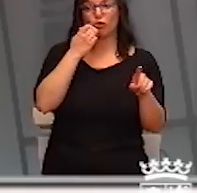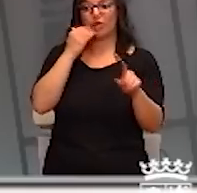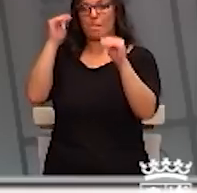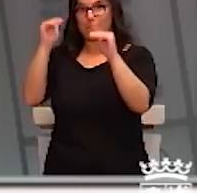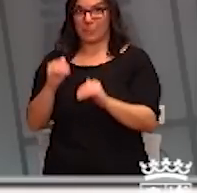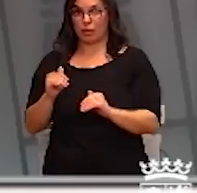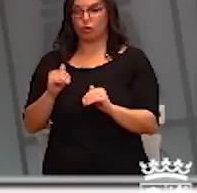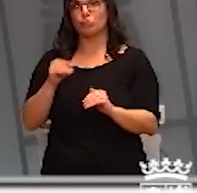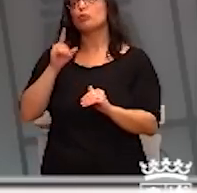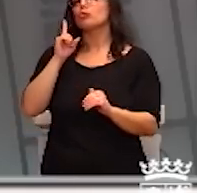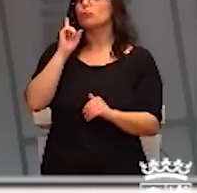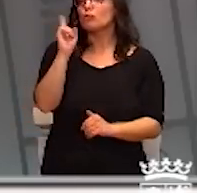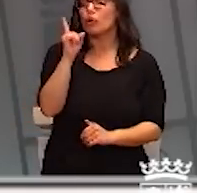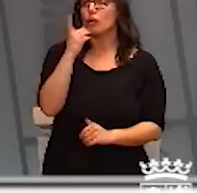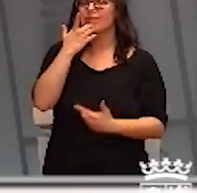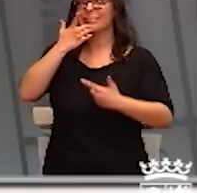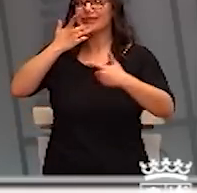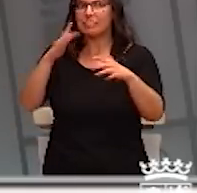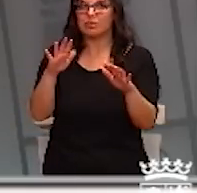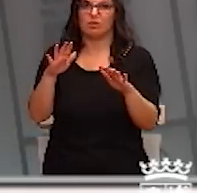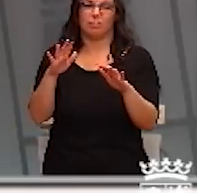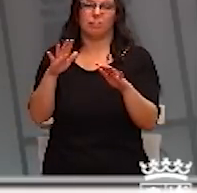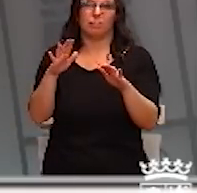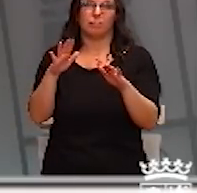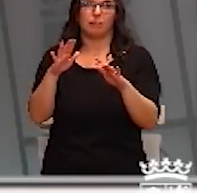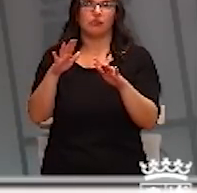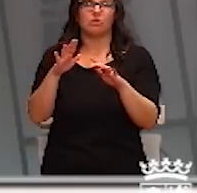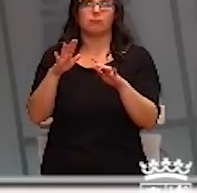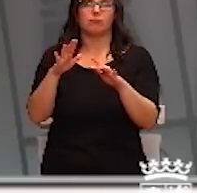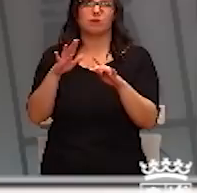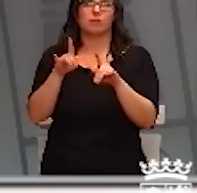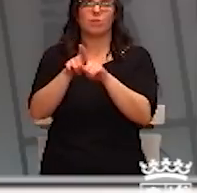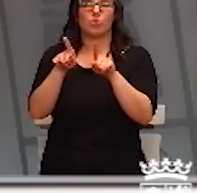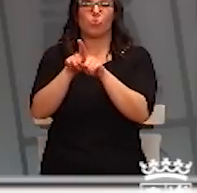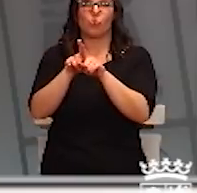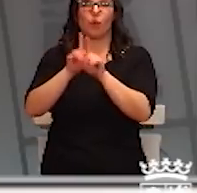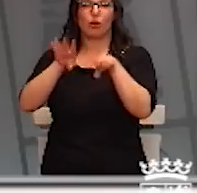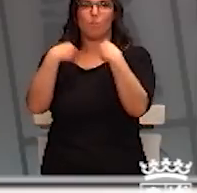solo se podrán celebrar si se cubre únicamente un tercio del aforo.